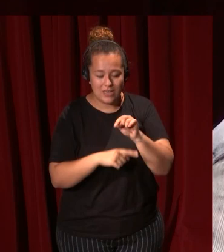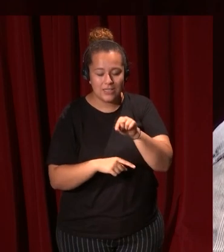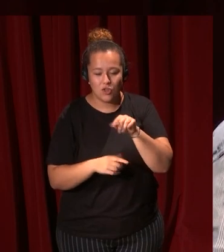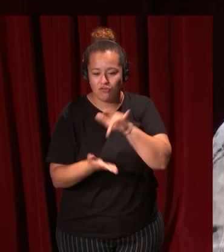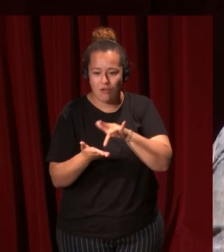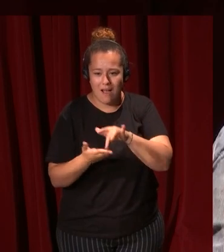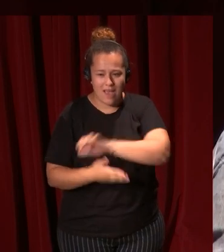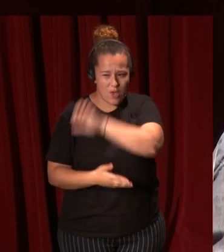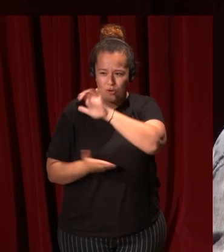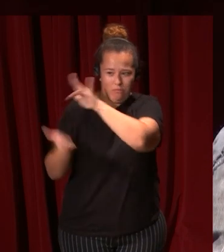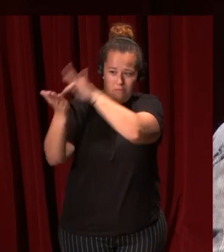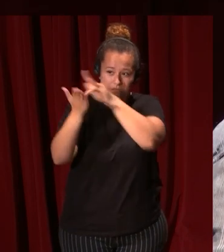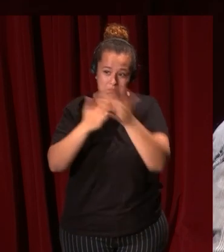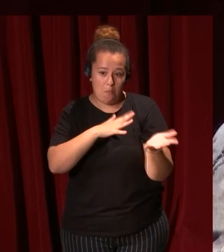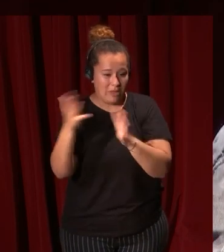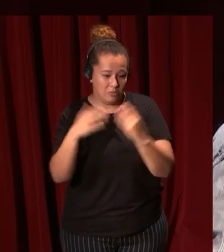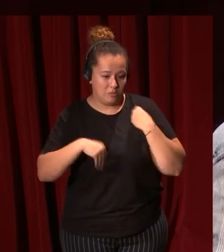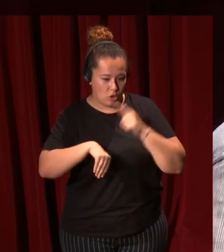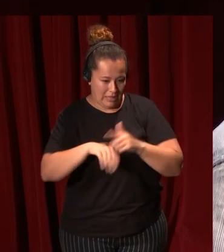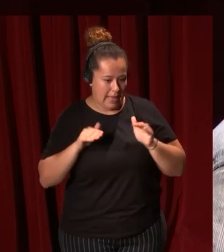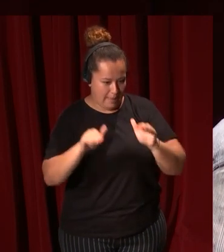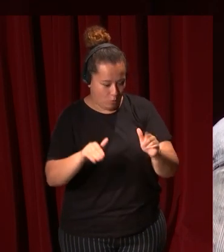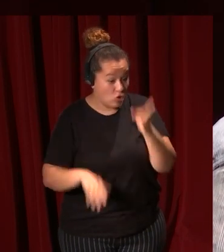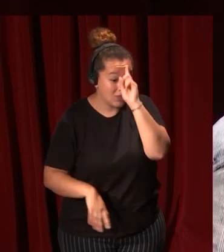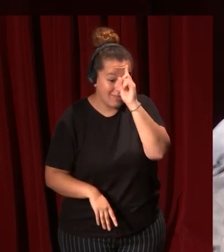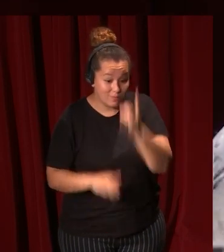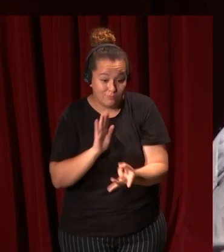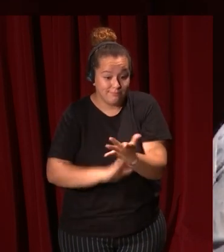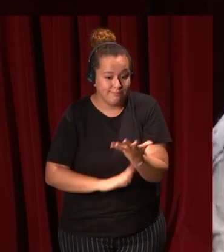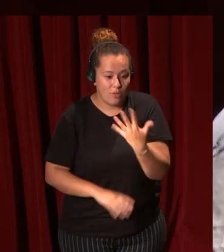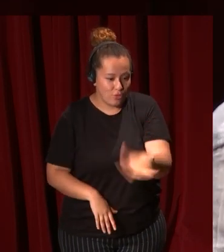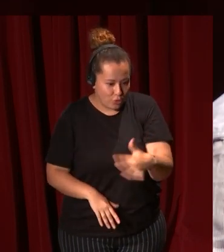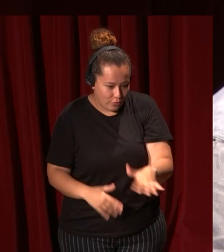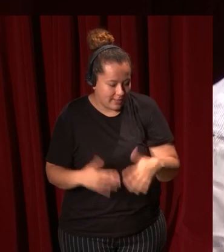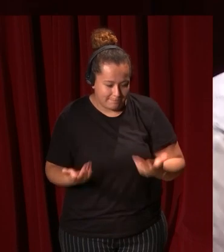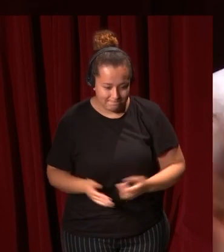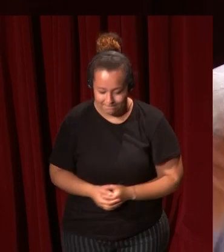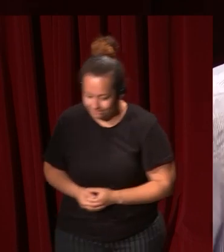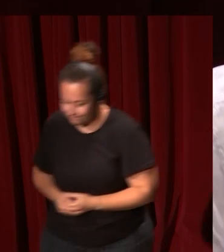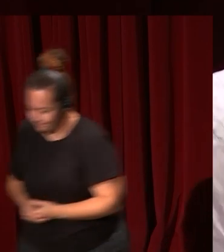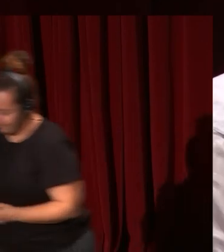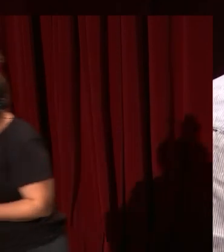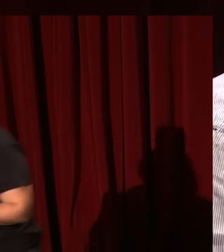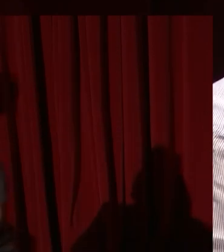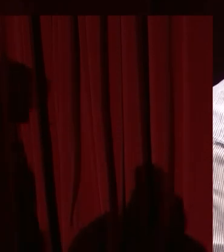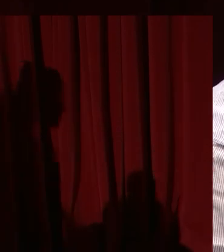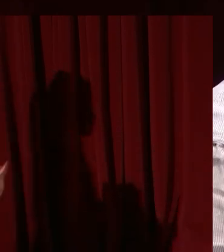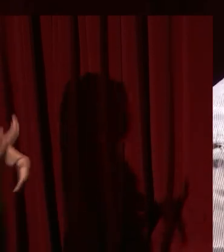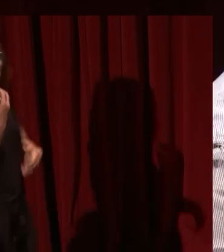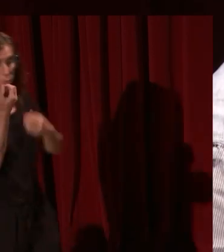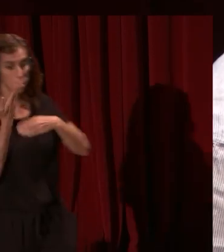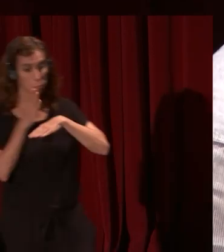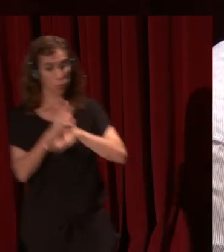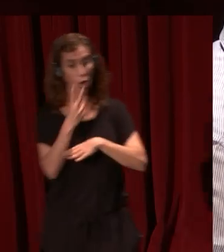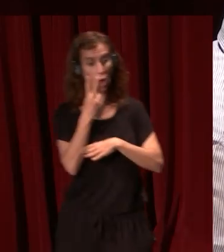los lugares de Europa más o menos al mismo tiempo sin que sepamos donde se inicia antes un buen ejemplo de ello son estos dos